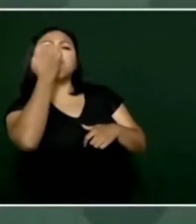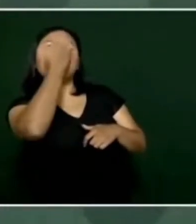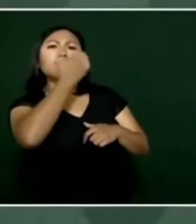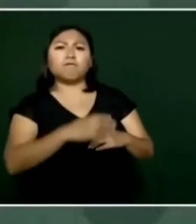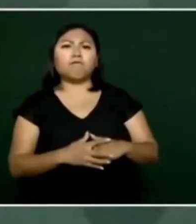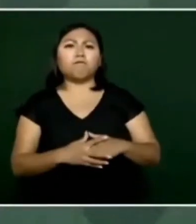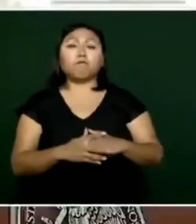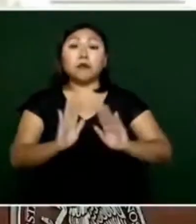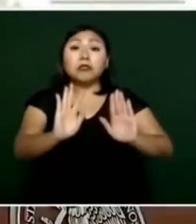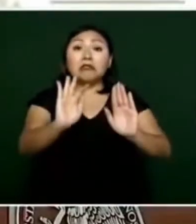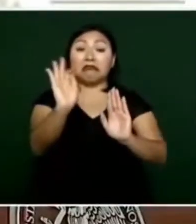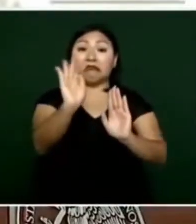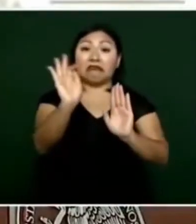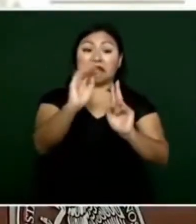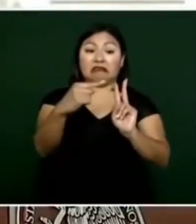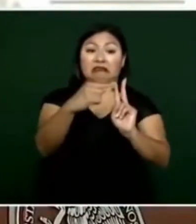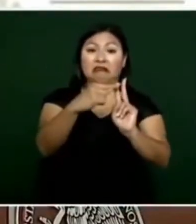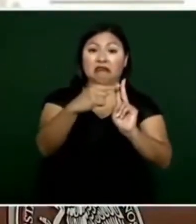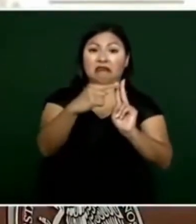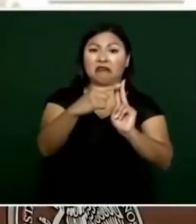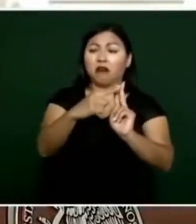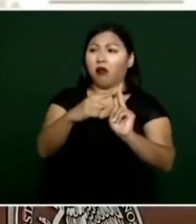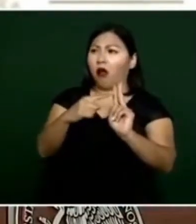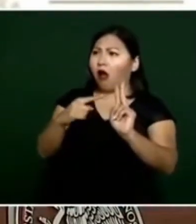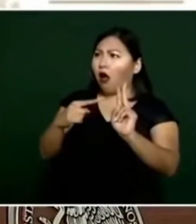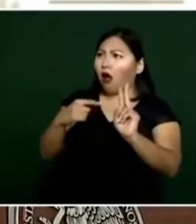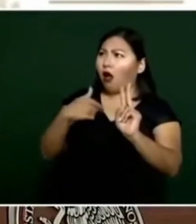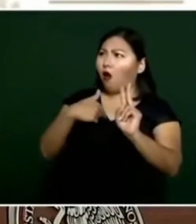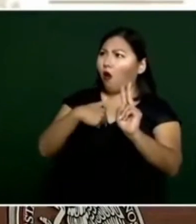a protestar somos libres